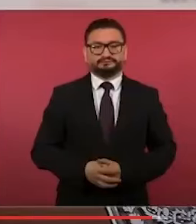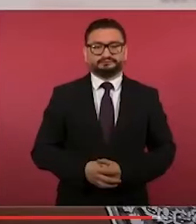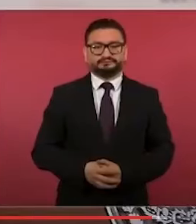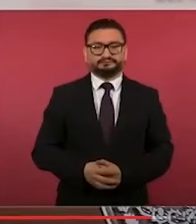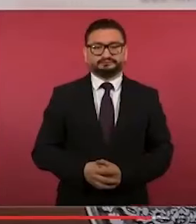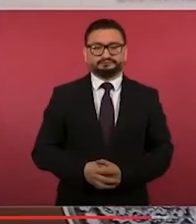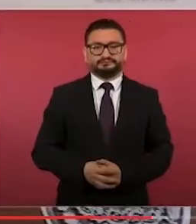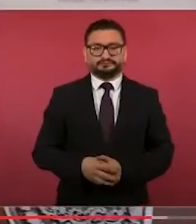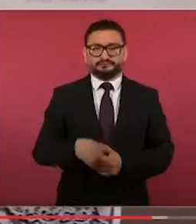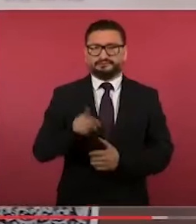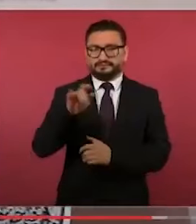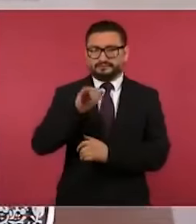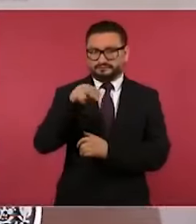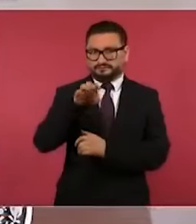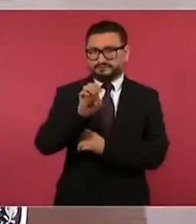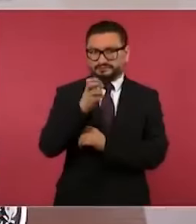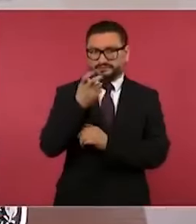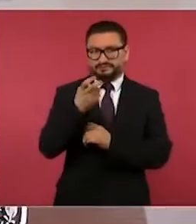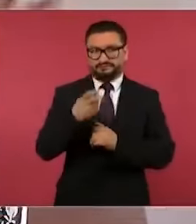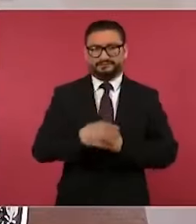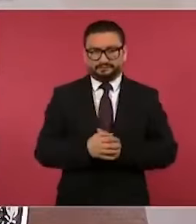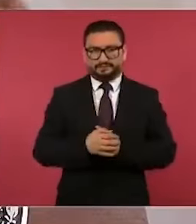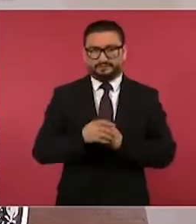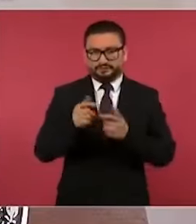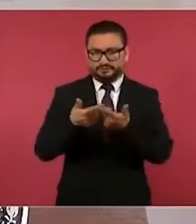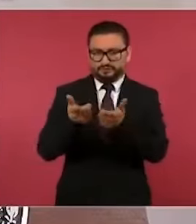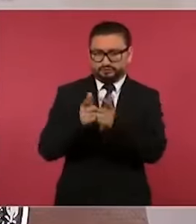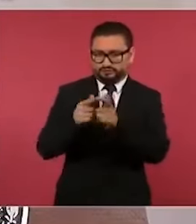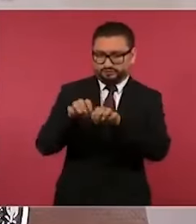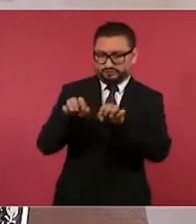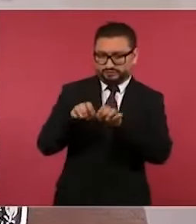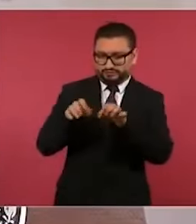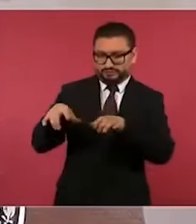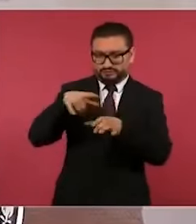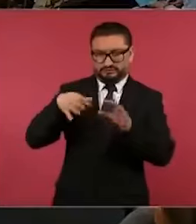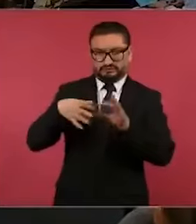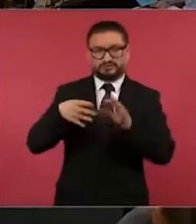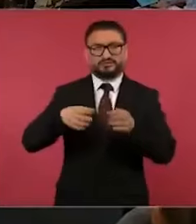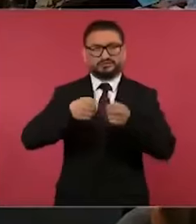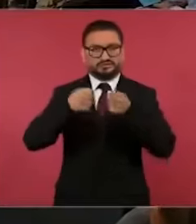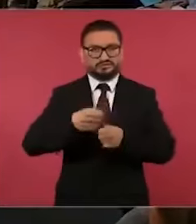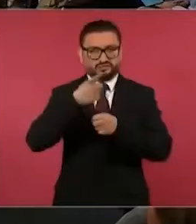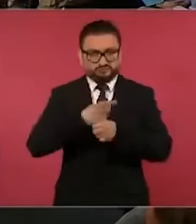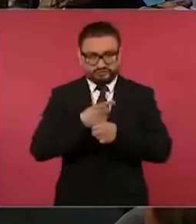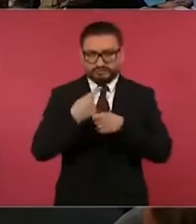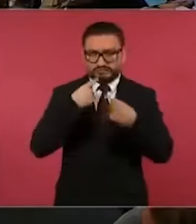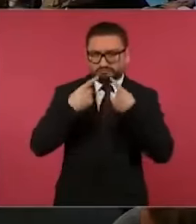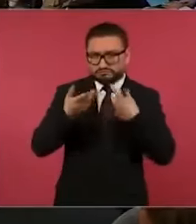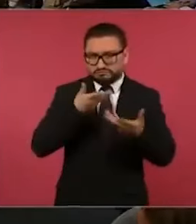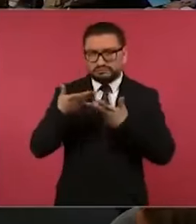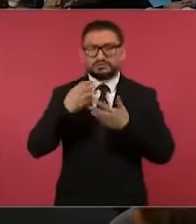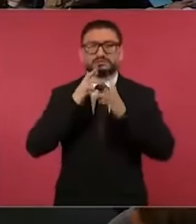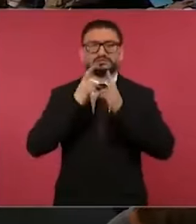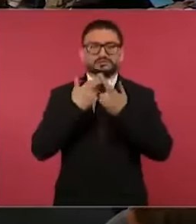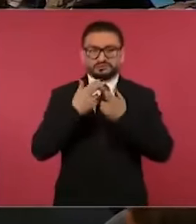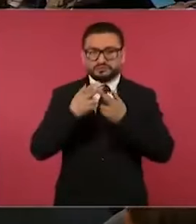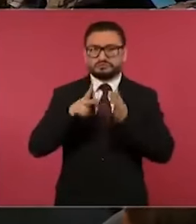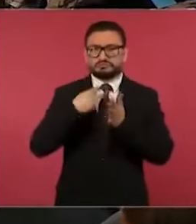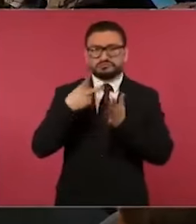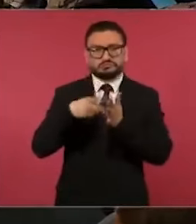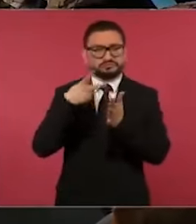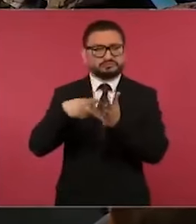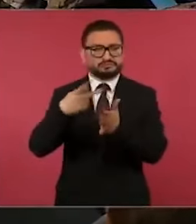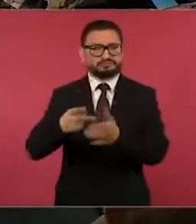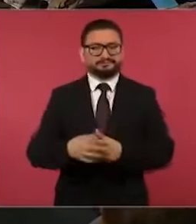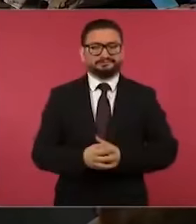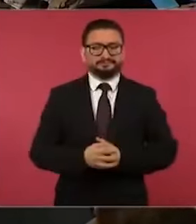El INE con el Gabinete de Seguridad se están reuniendo periódicamente,